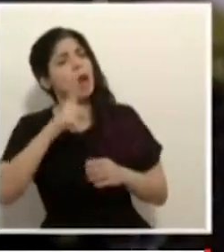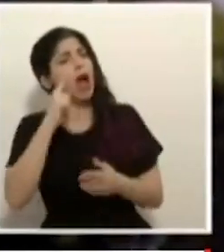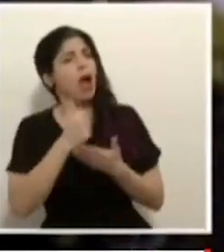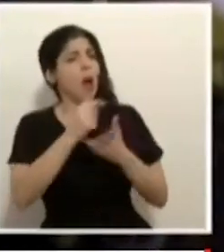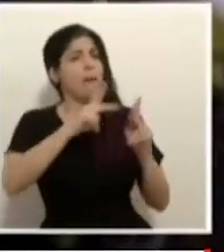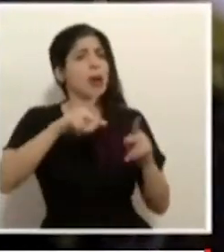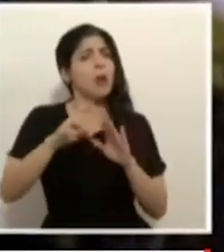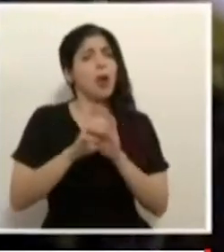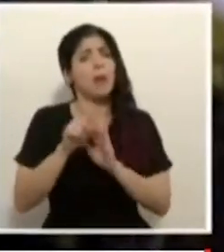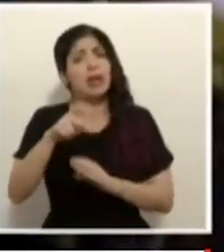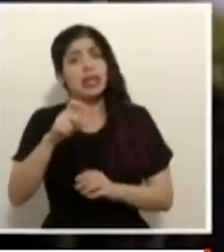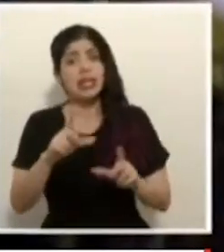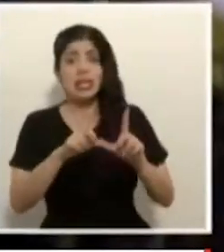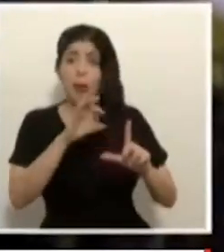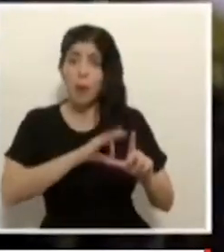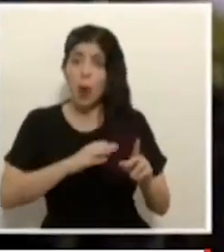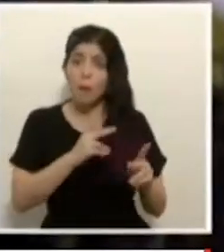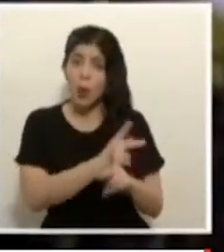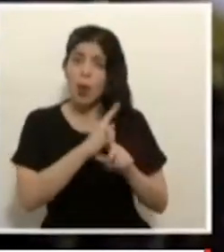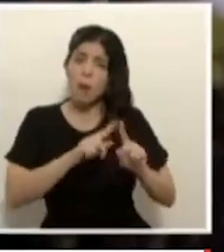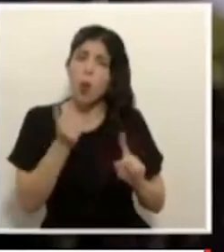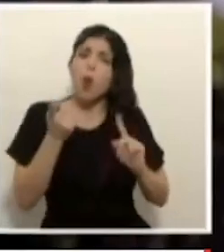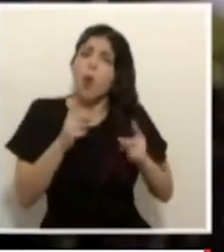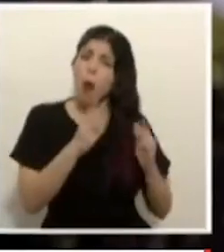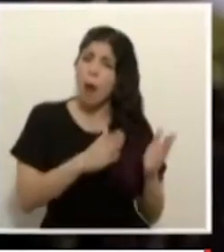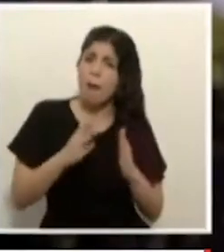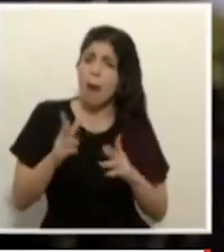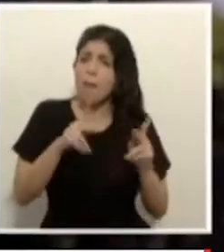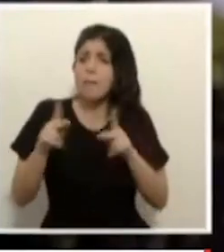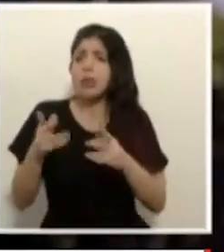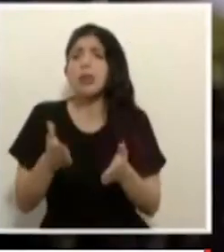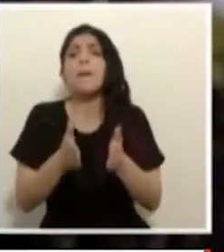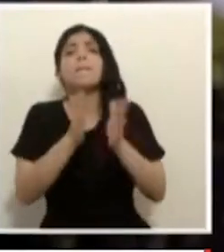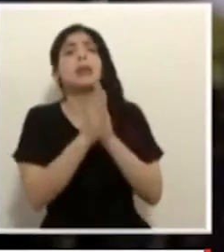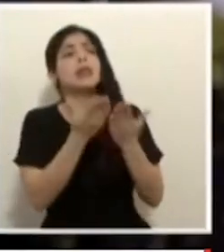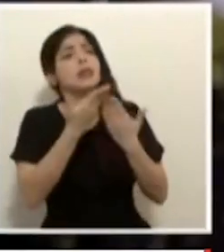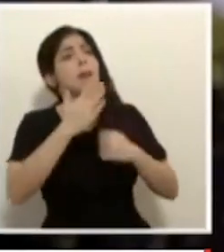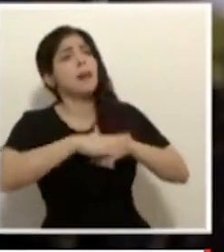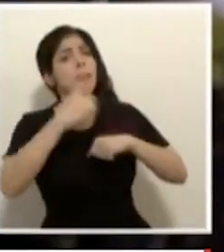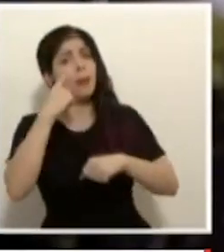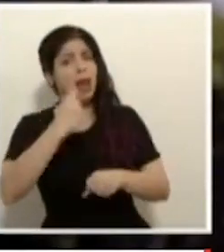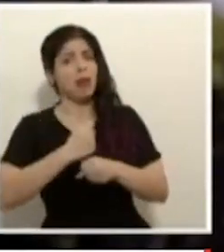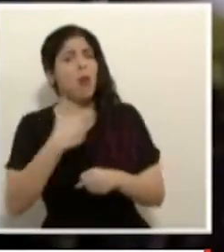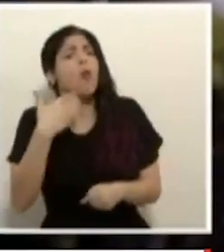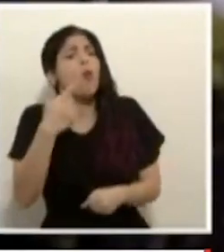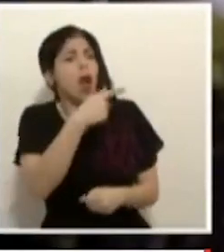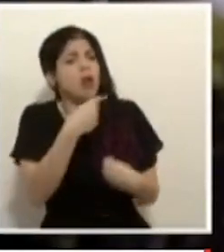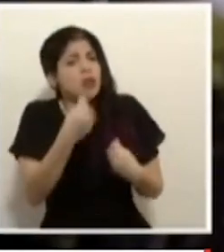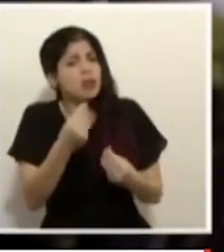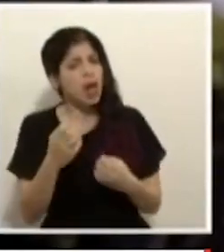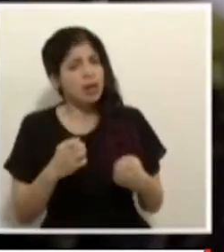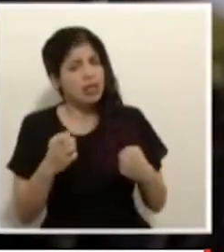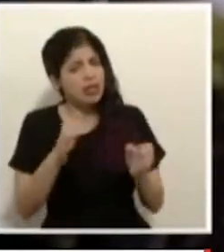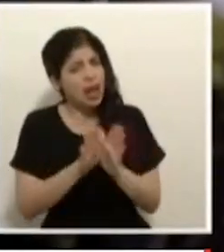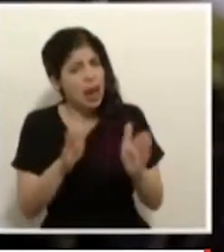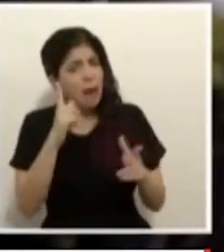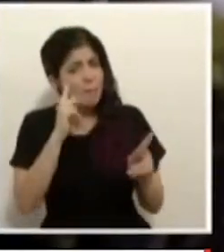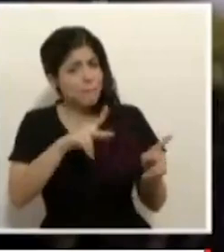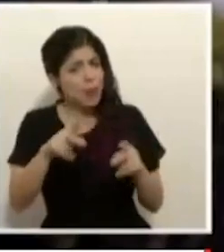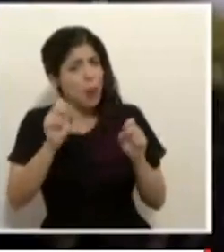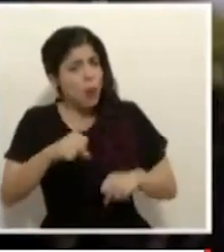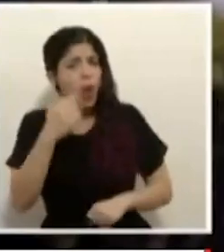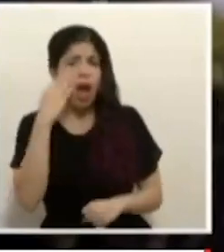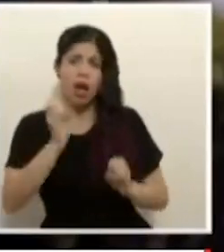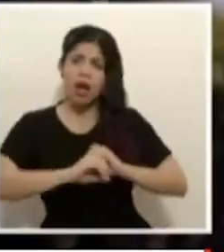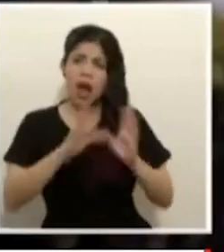que requiera por ejemplo el bono proteger pero cuál es el plan para la gente que lo que está pidiendo es que la dejen trabajar cuando ustedes van a presentar una estrategia integral para que la gente tenga claro